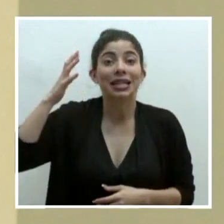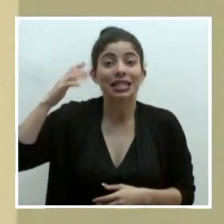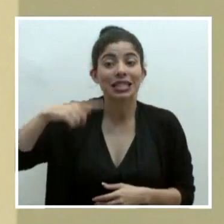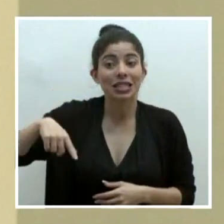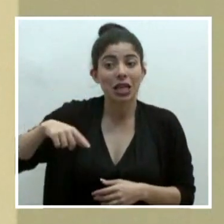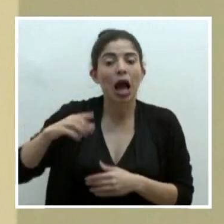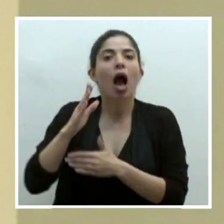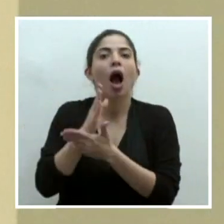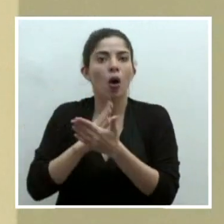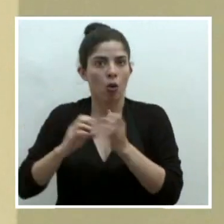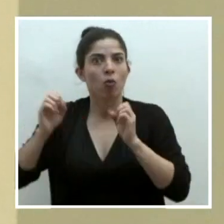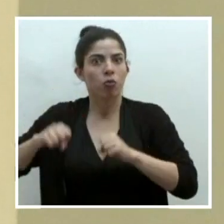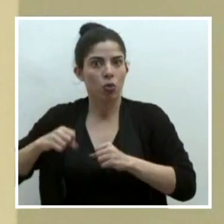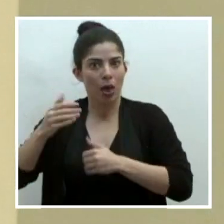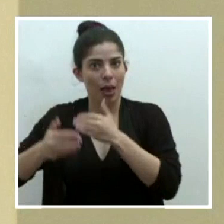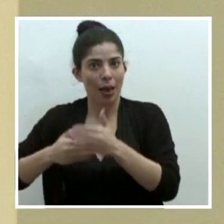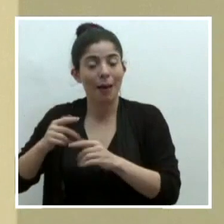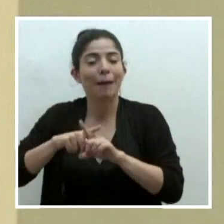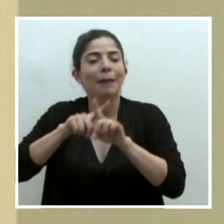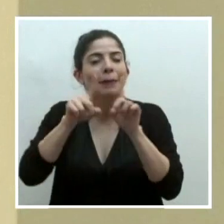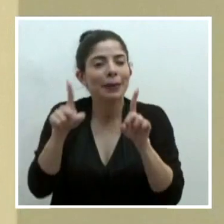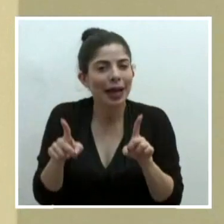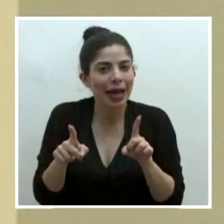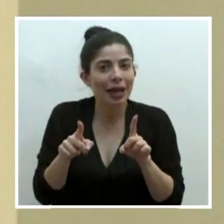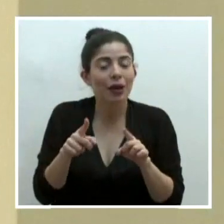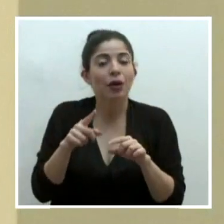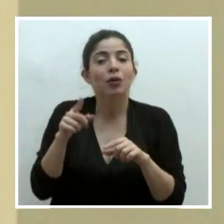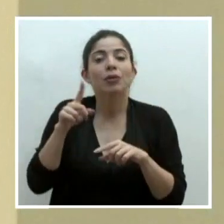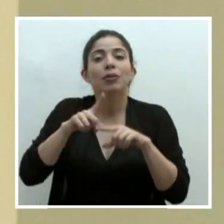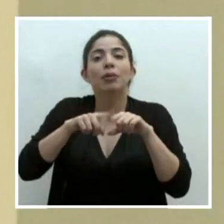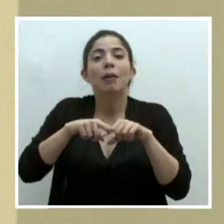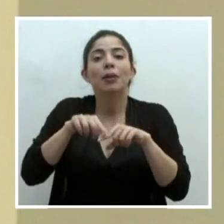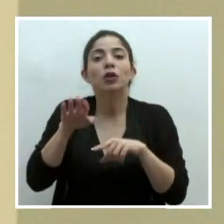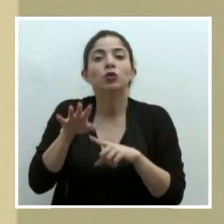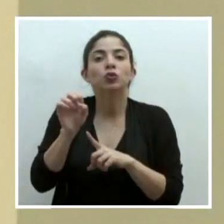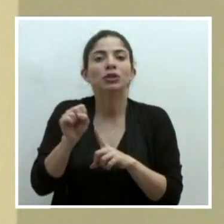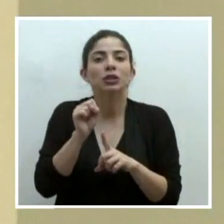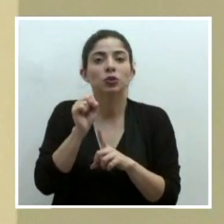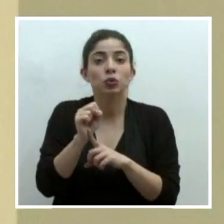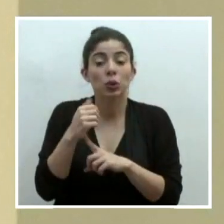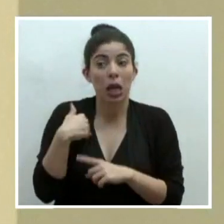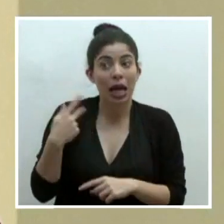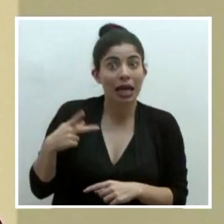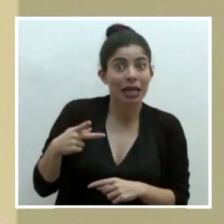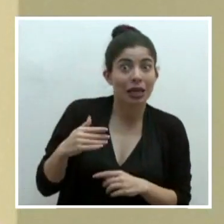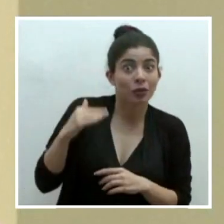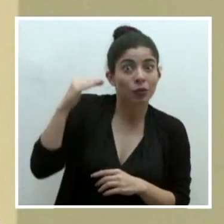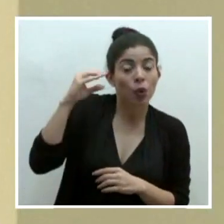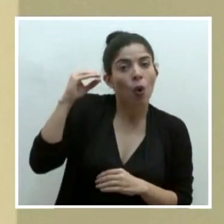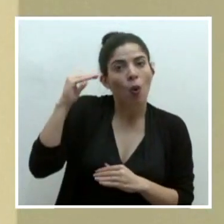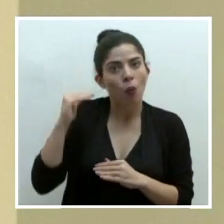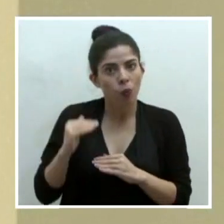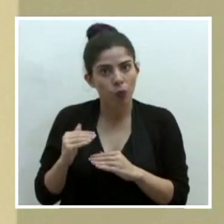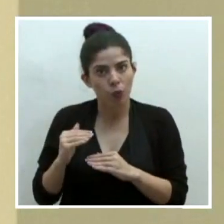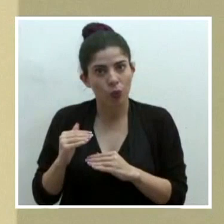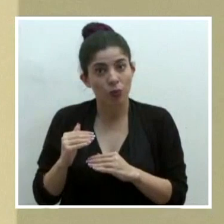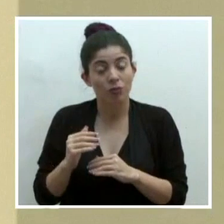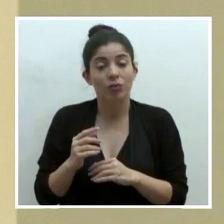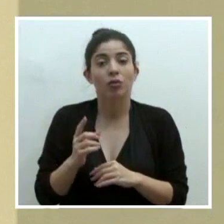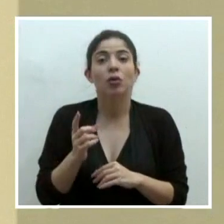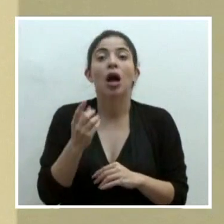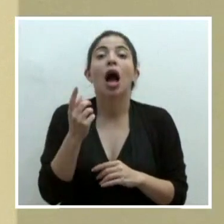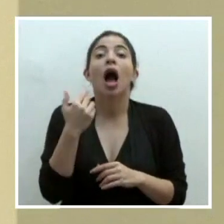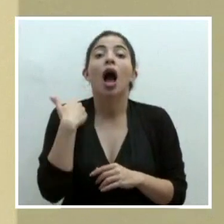sí se podrá avanzar, siempre y cuando no estén en una situación de riesgo aumentado. En los distritos,